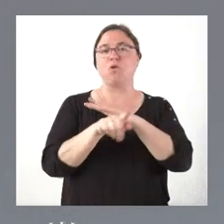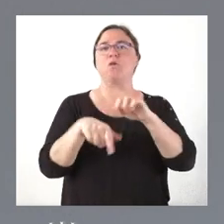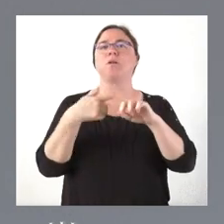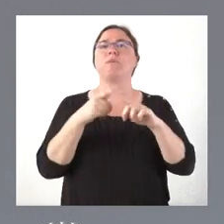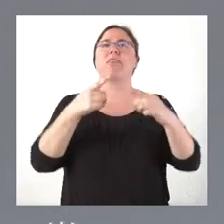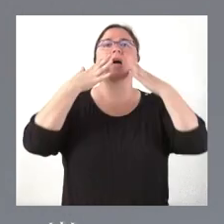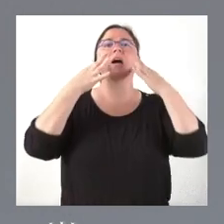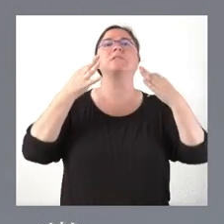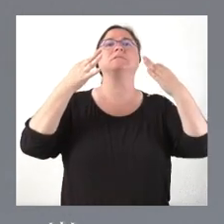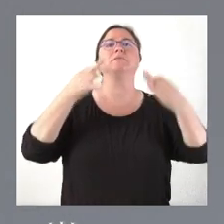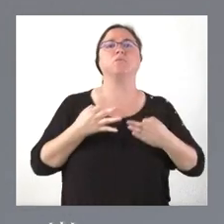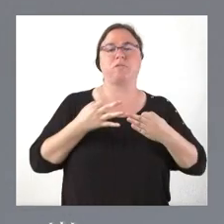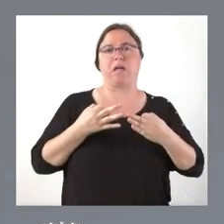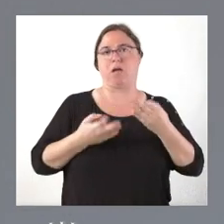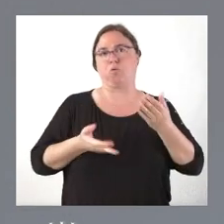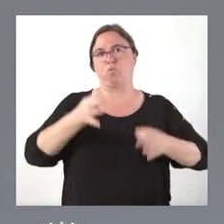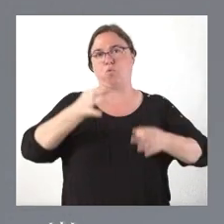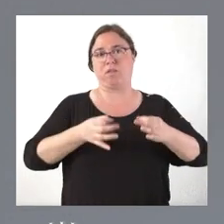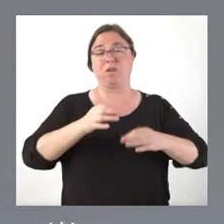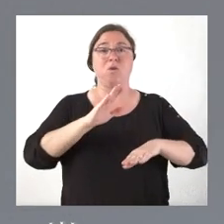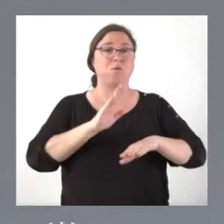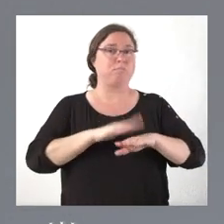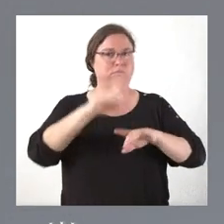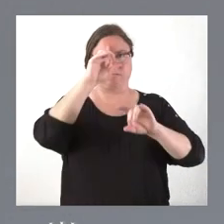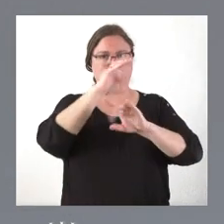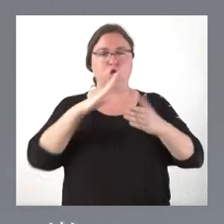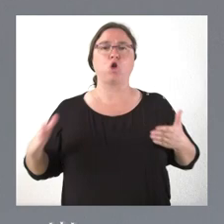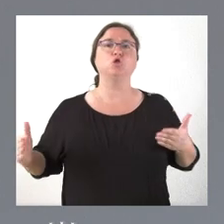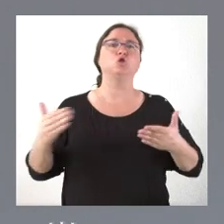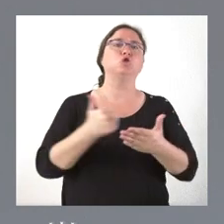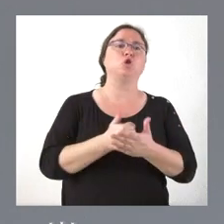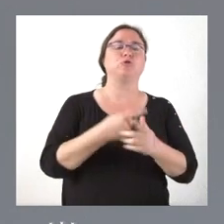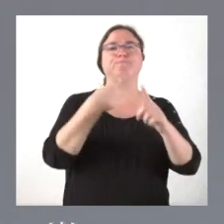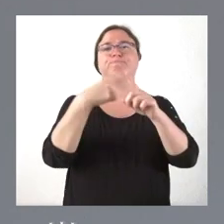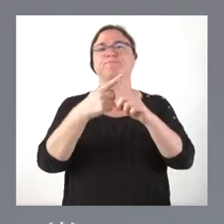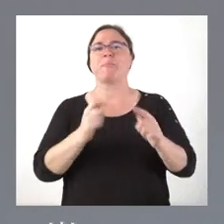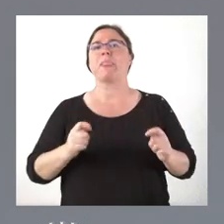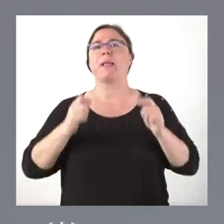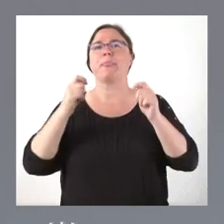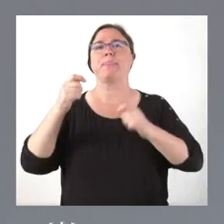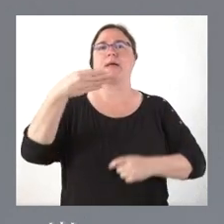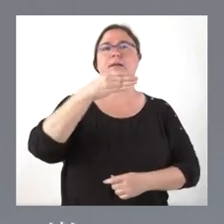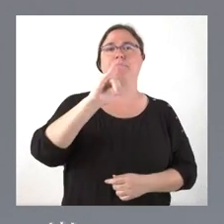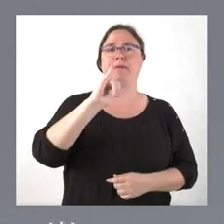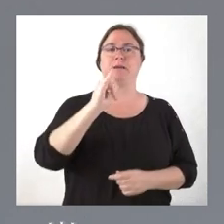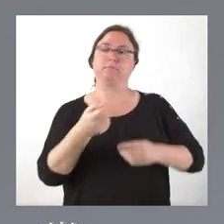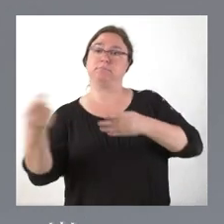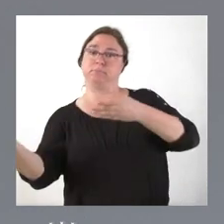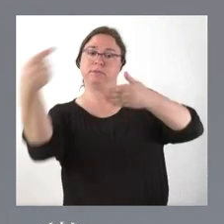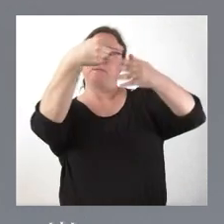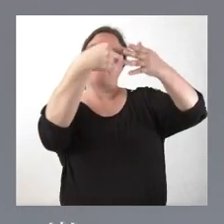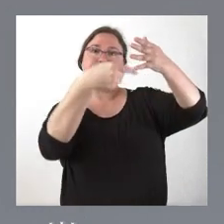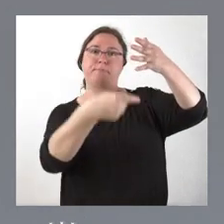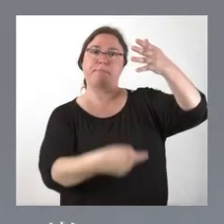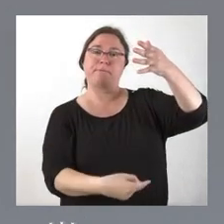jurídica. Por supuesto, todos los bienes declarados BID pasan al censo. Ahí hemos creado